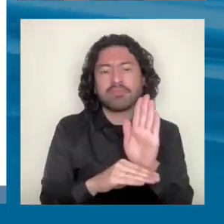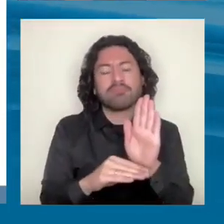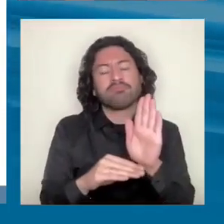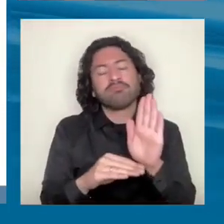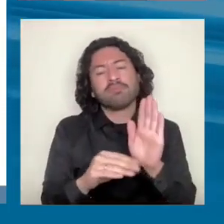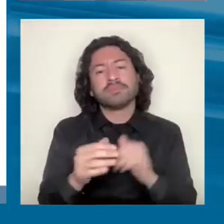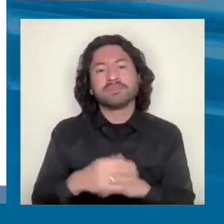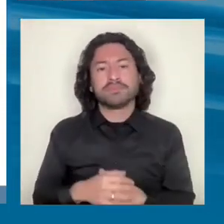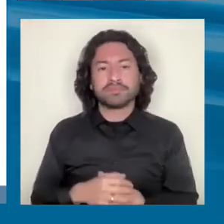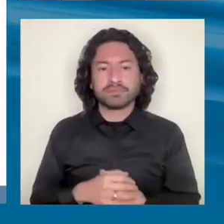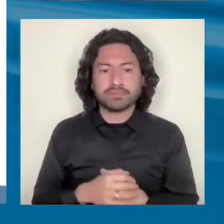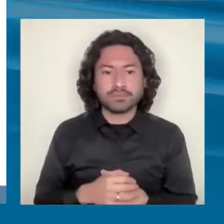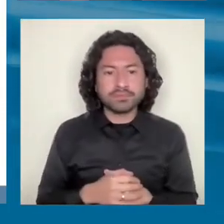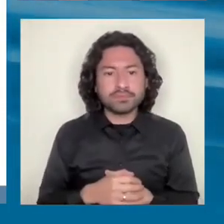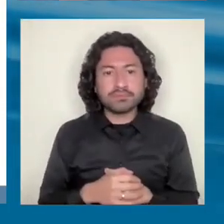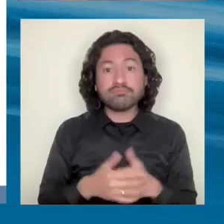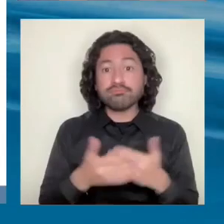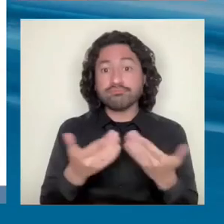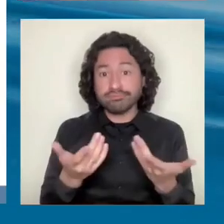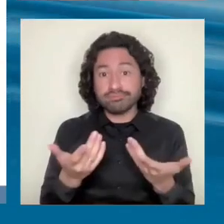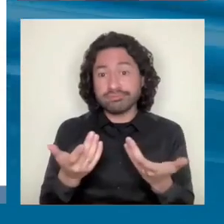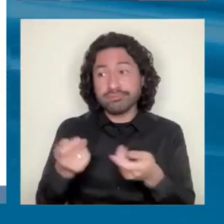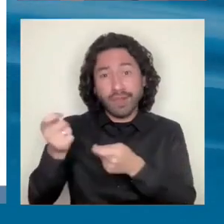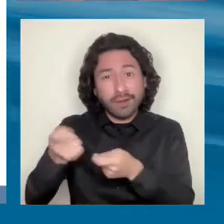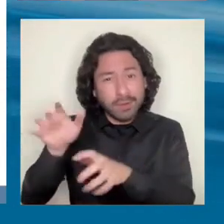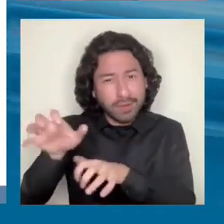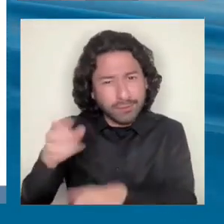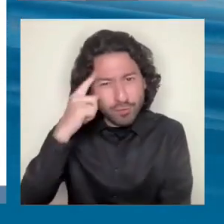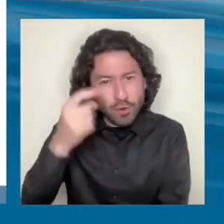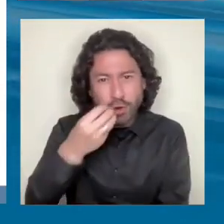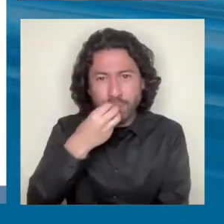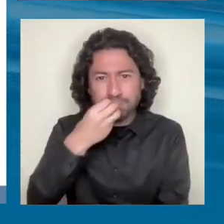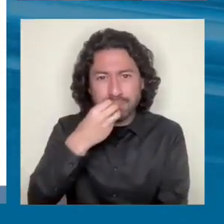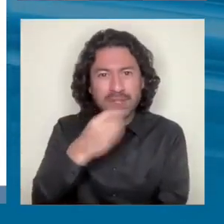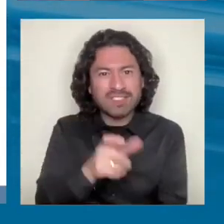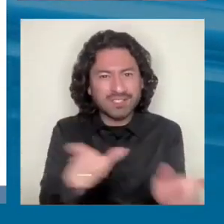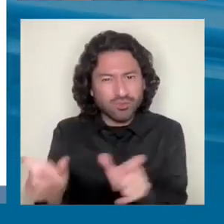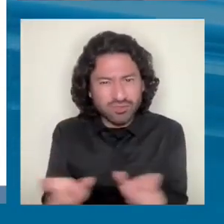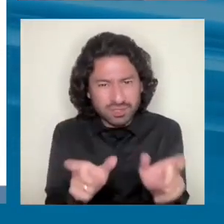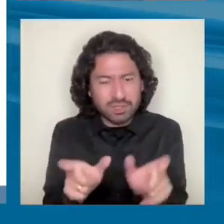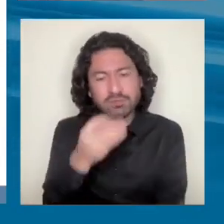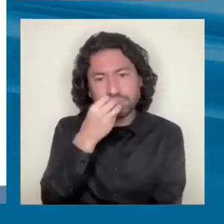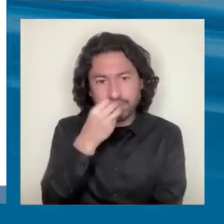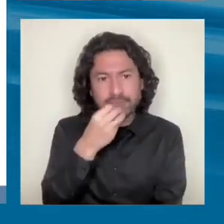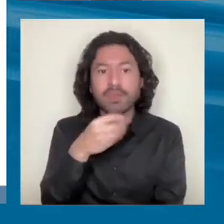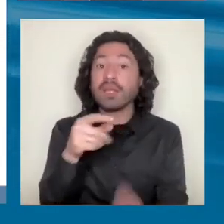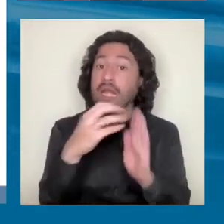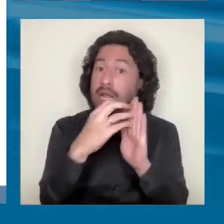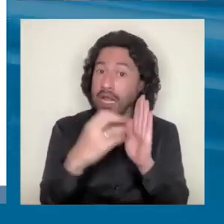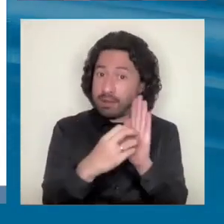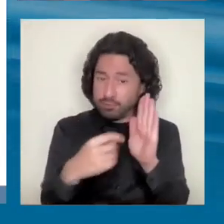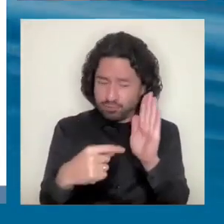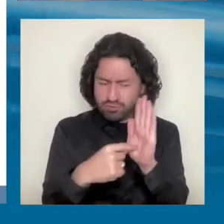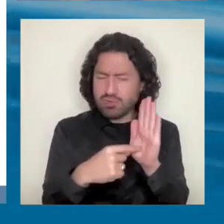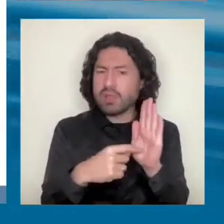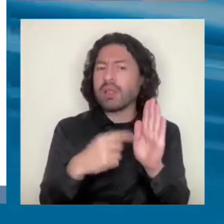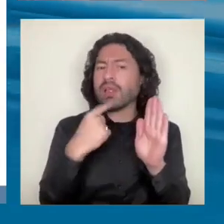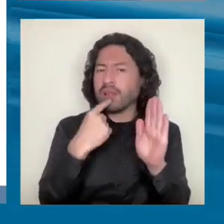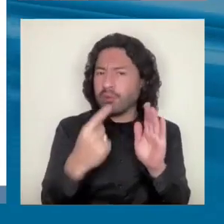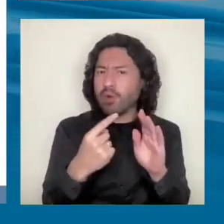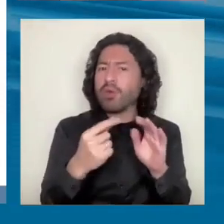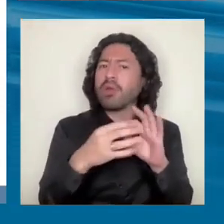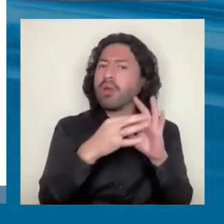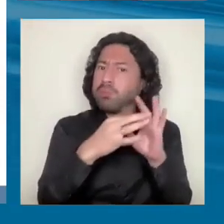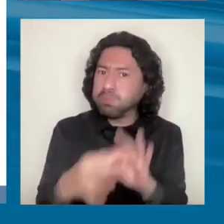agricultura para la seguridad alimentaria. En el capítulo, en uno de los capítulos tenemos una sección sobre cada una de estas cosas, pero,